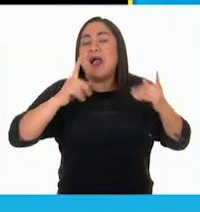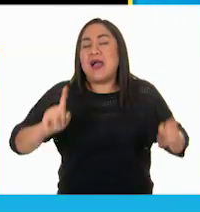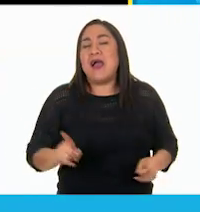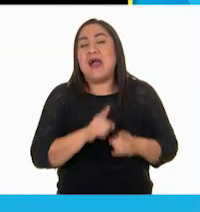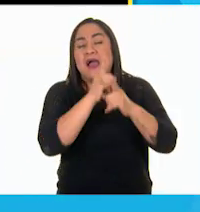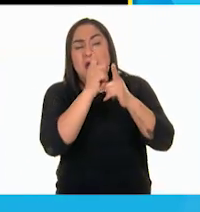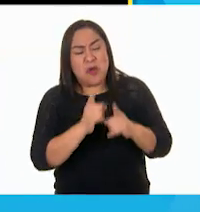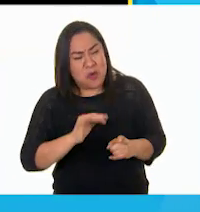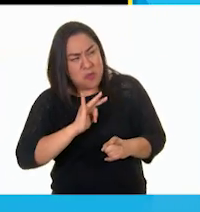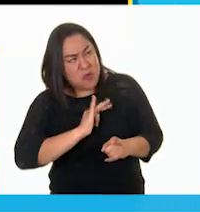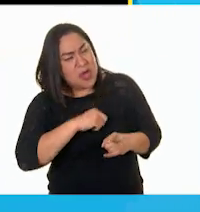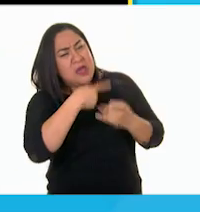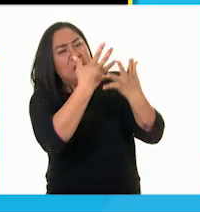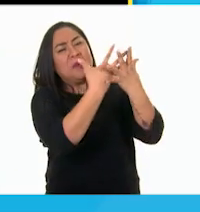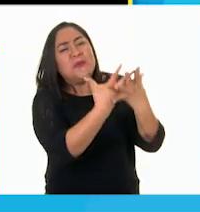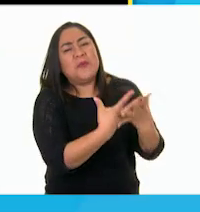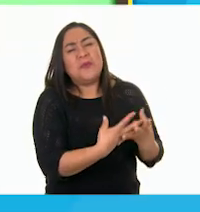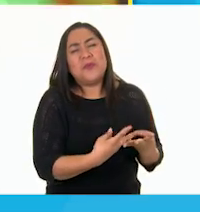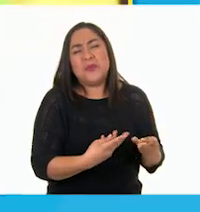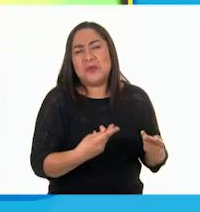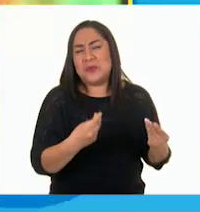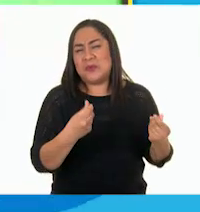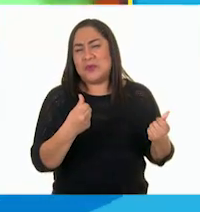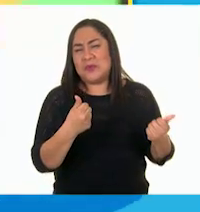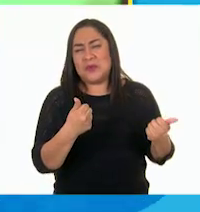puede arreglarla.